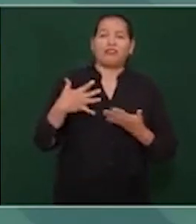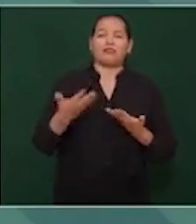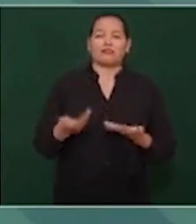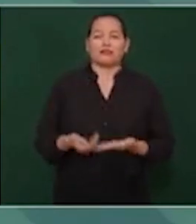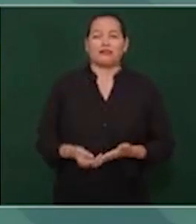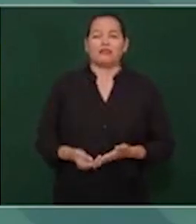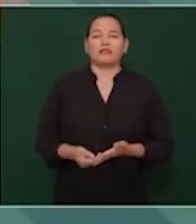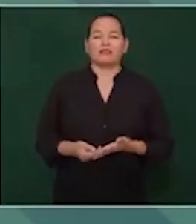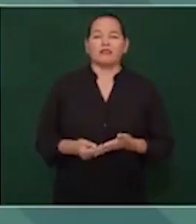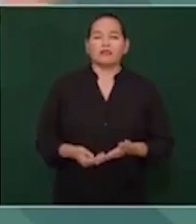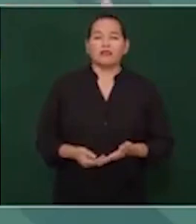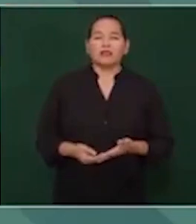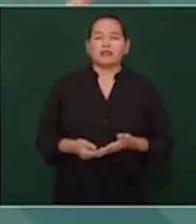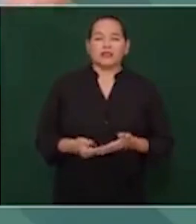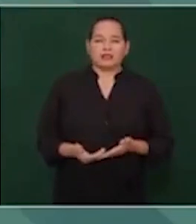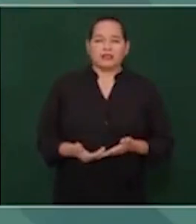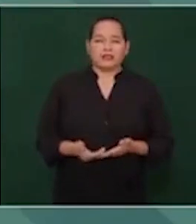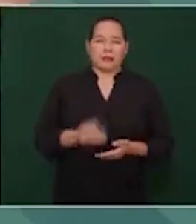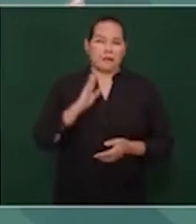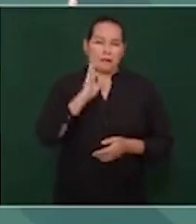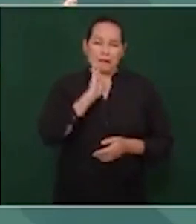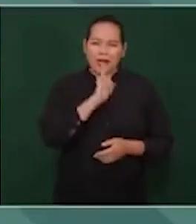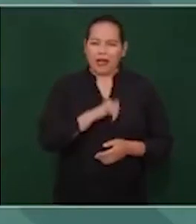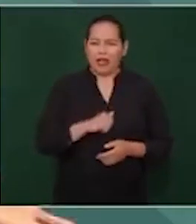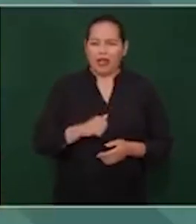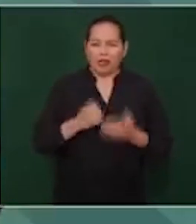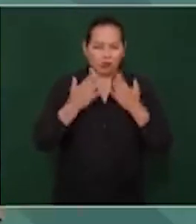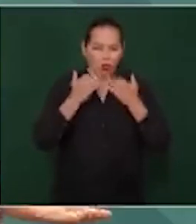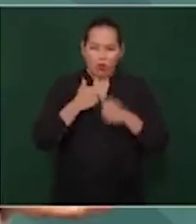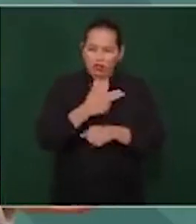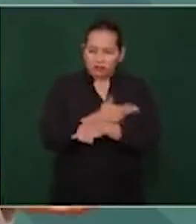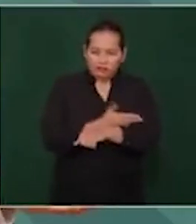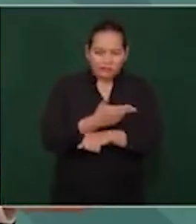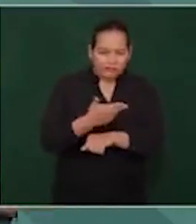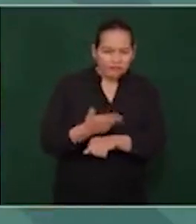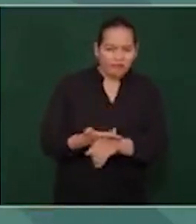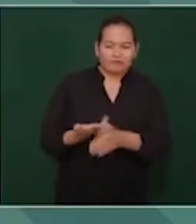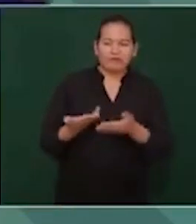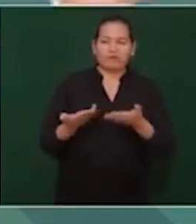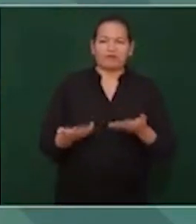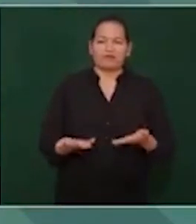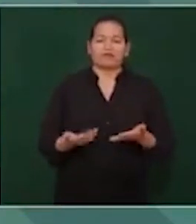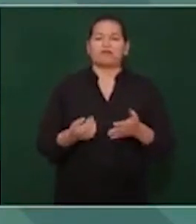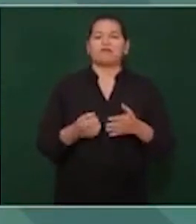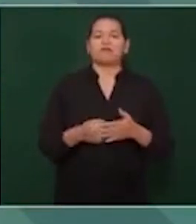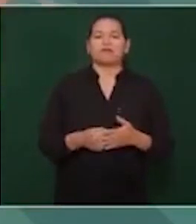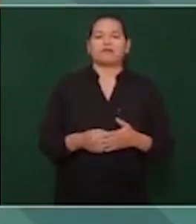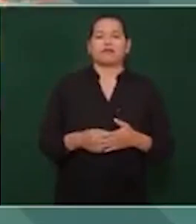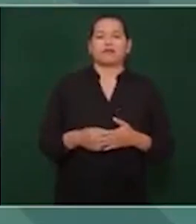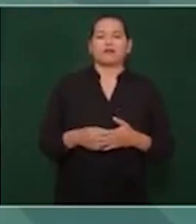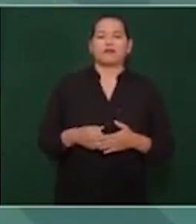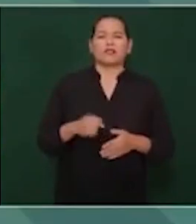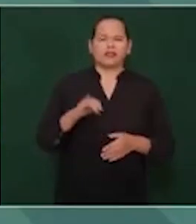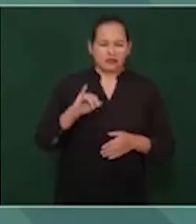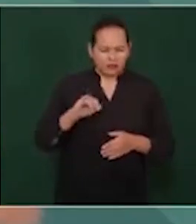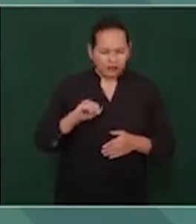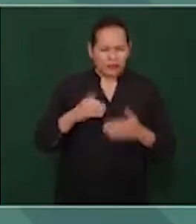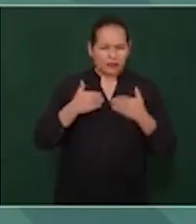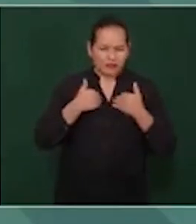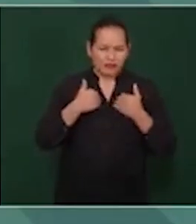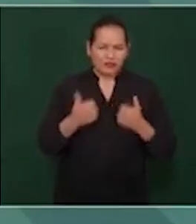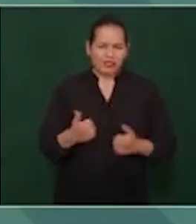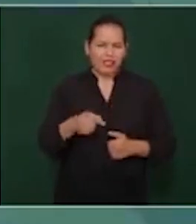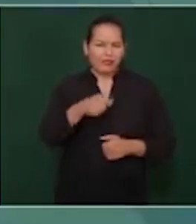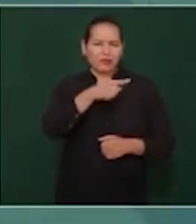es muy deshonesto, es una desproporción, yo entiendo que quieran los votos,